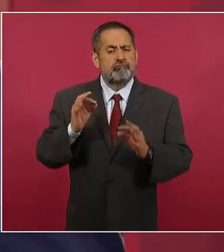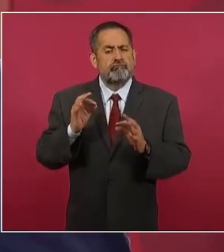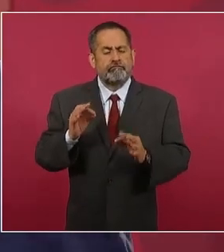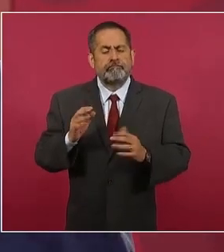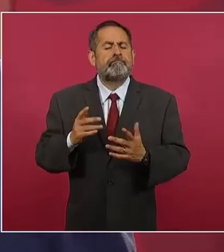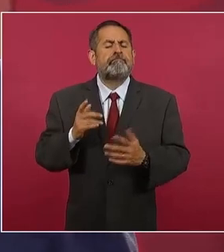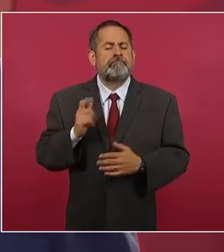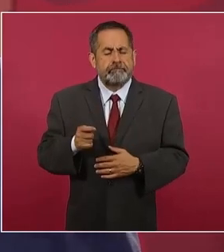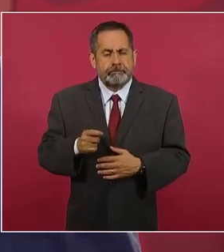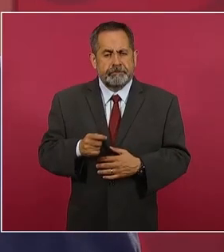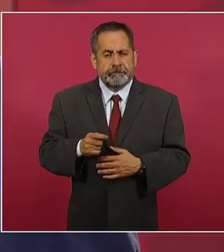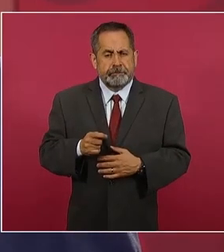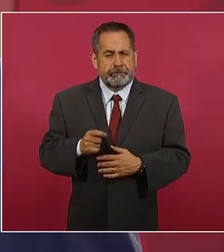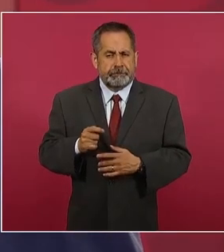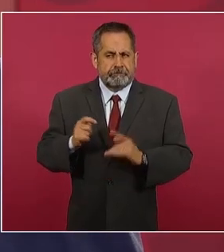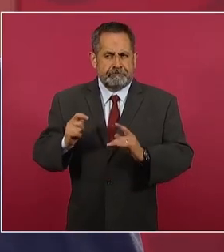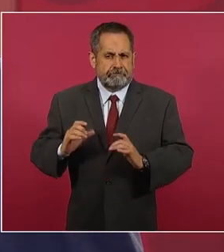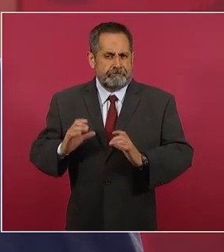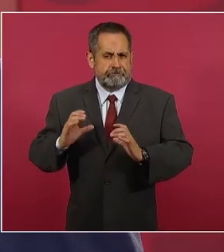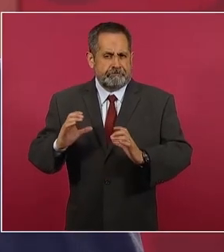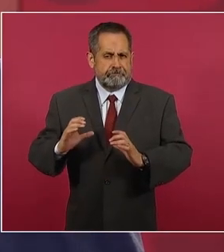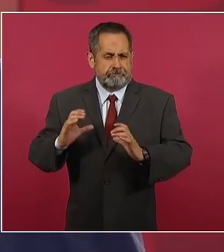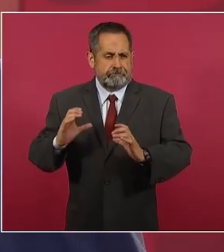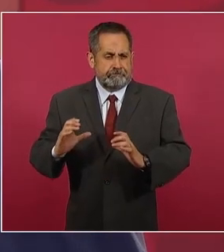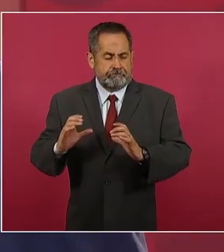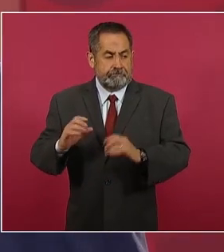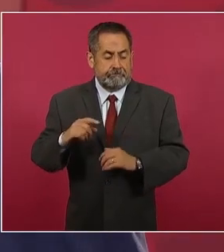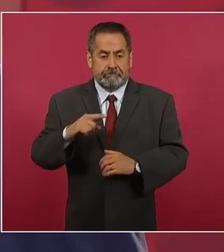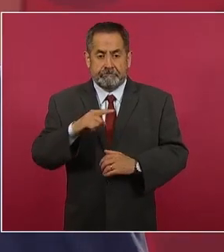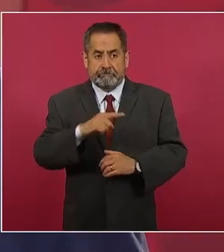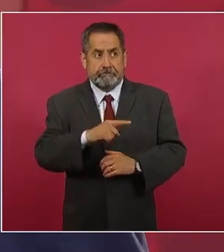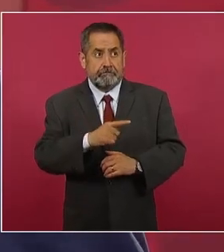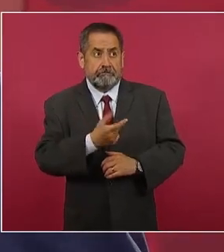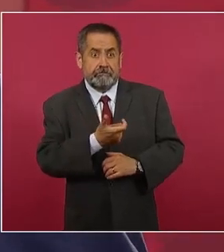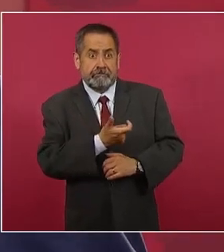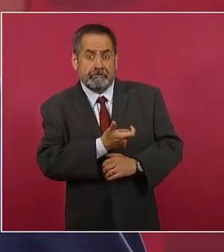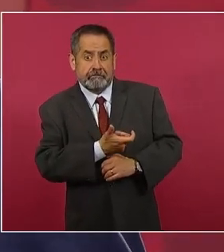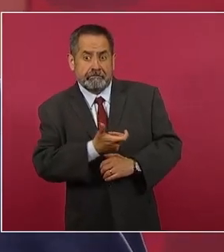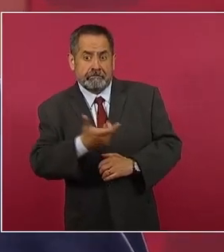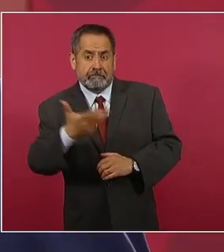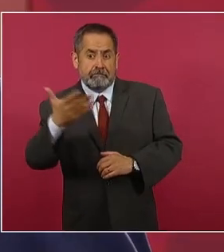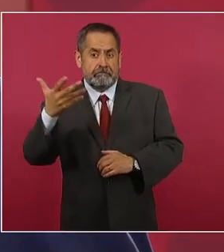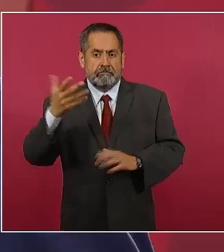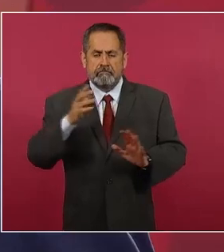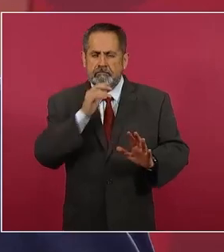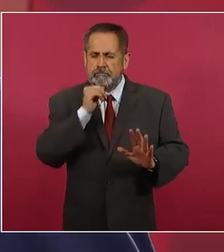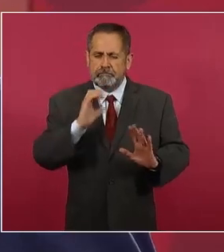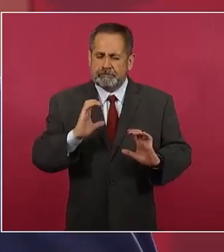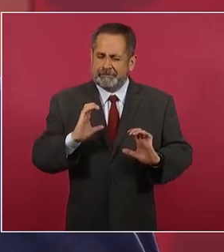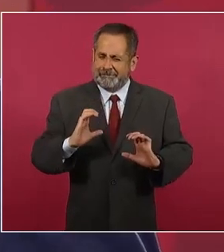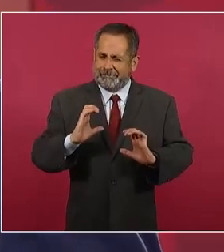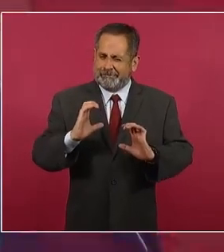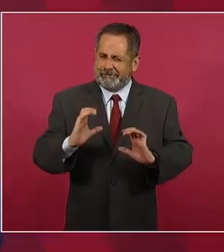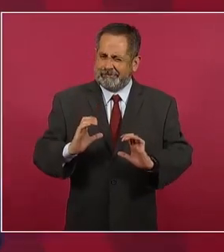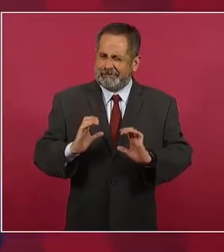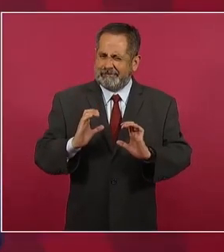un crecimiento desmedido la inflación,